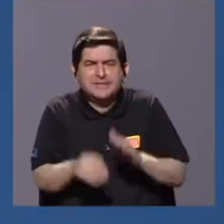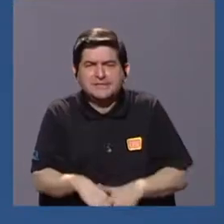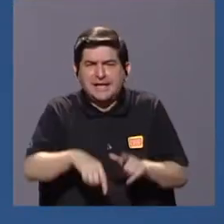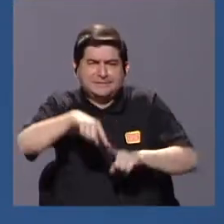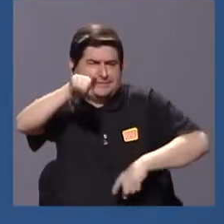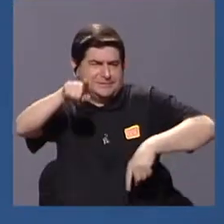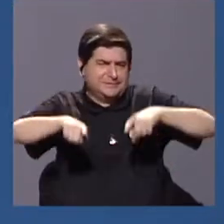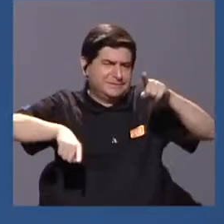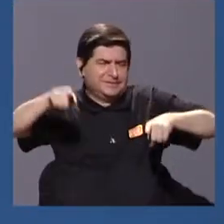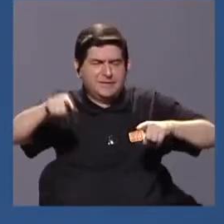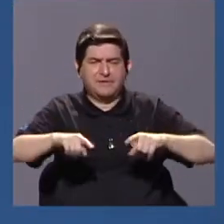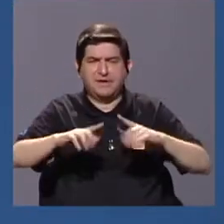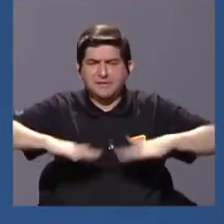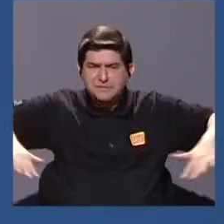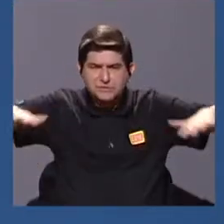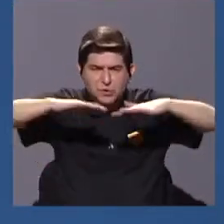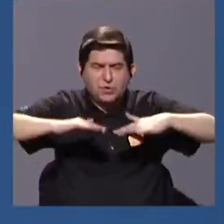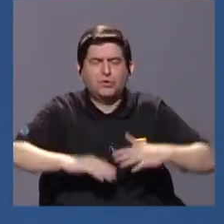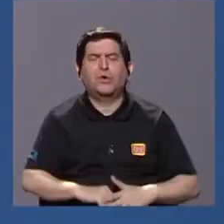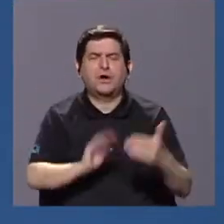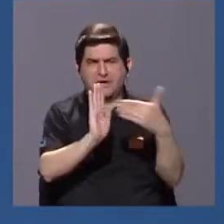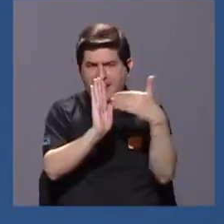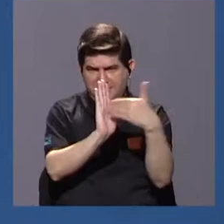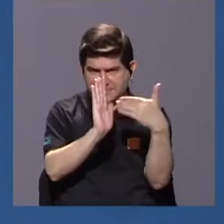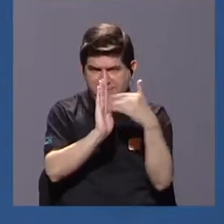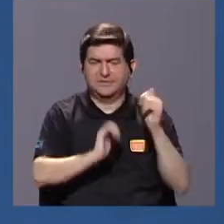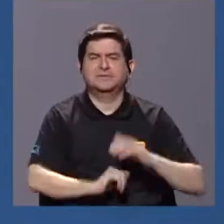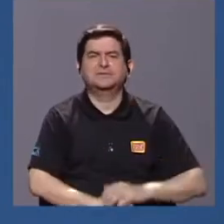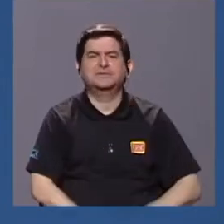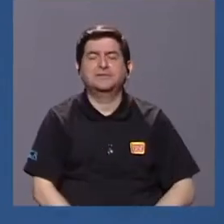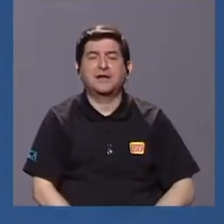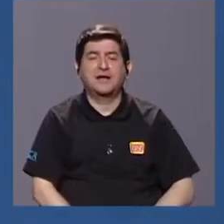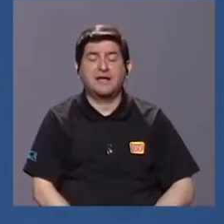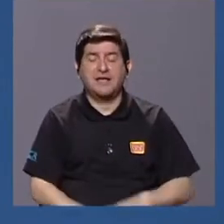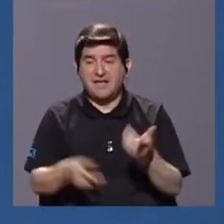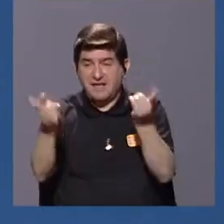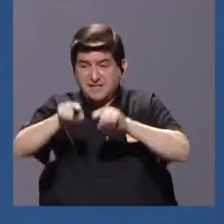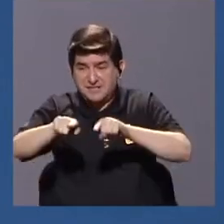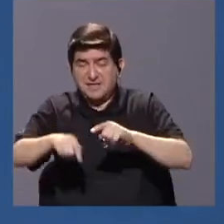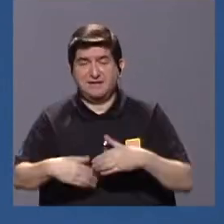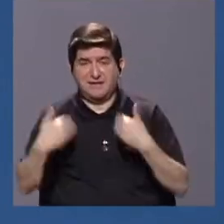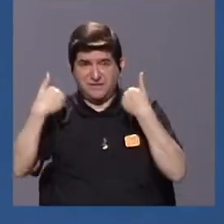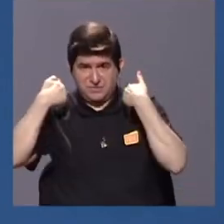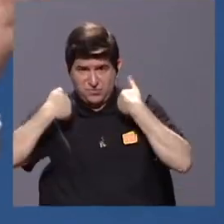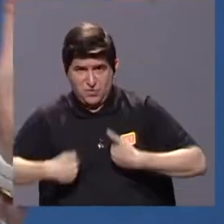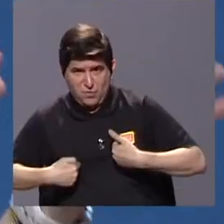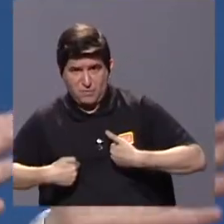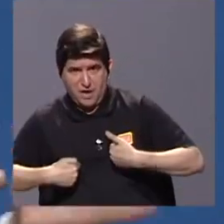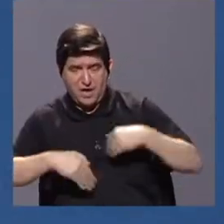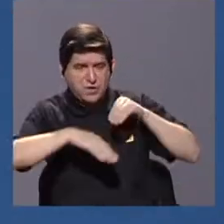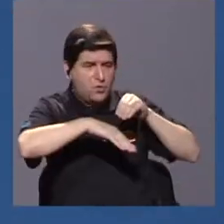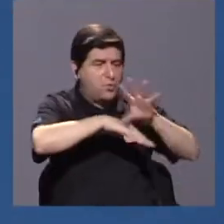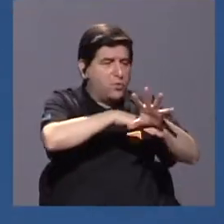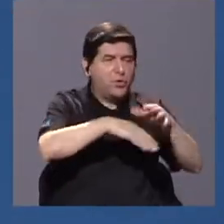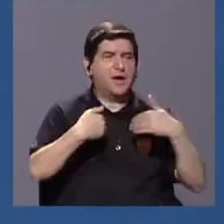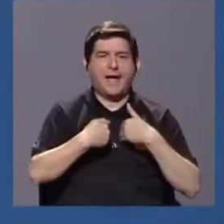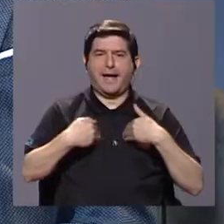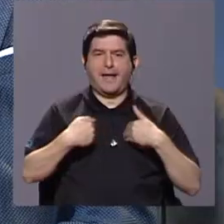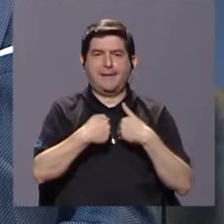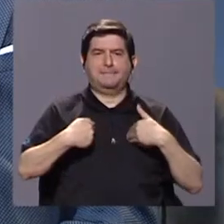diverso en la cantidad de hospederos que pueda infectar. Entonces, pasa del ser humano al animal.